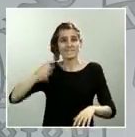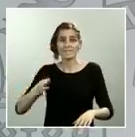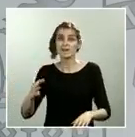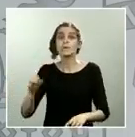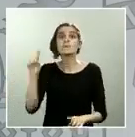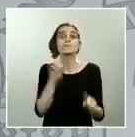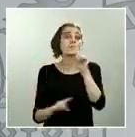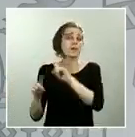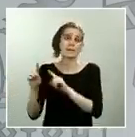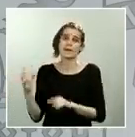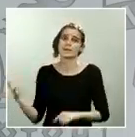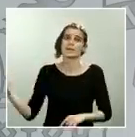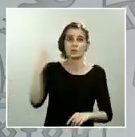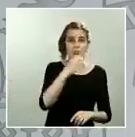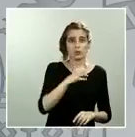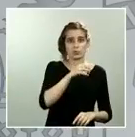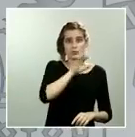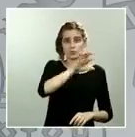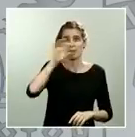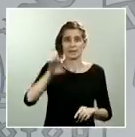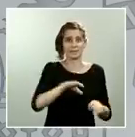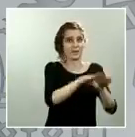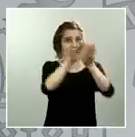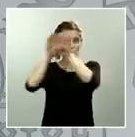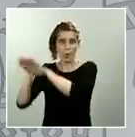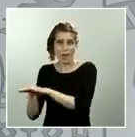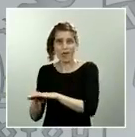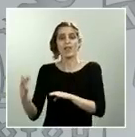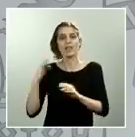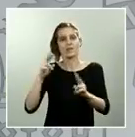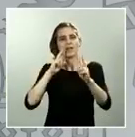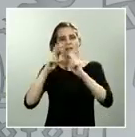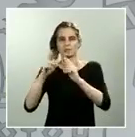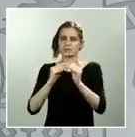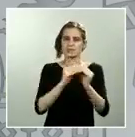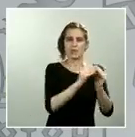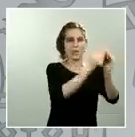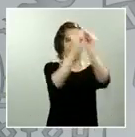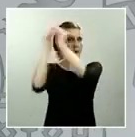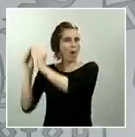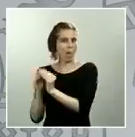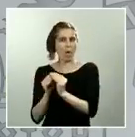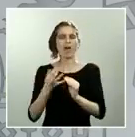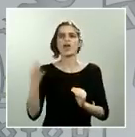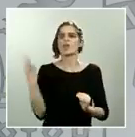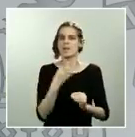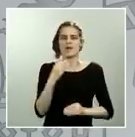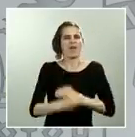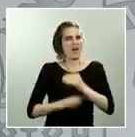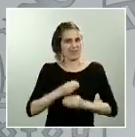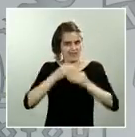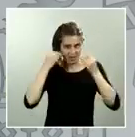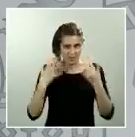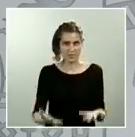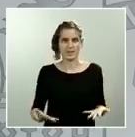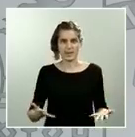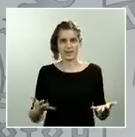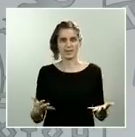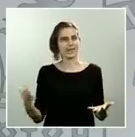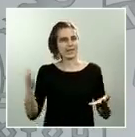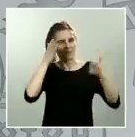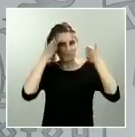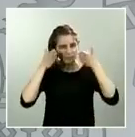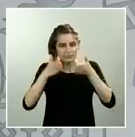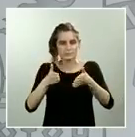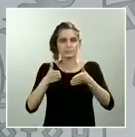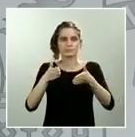países. Hay que dar una respuesta homogénea y hay que hacerlo de forma generosa ocupándonos de los problemas de las personas,